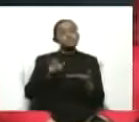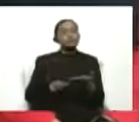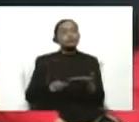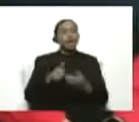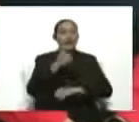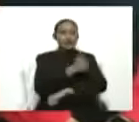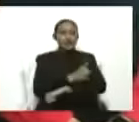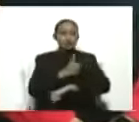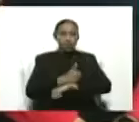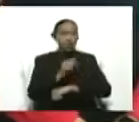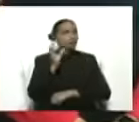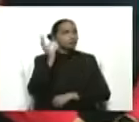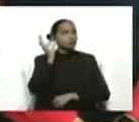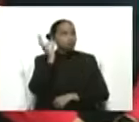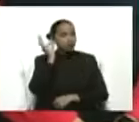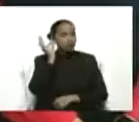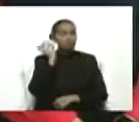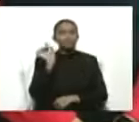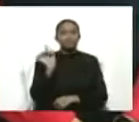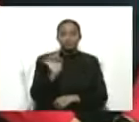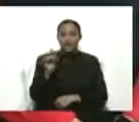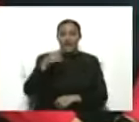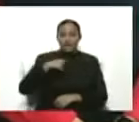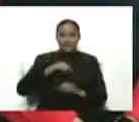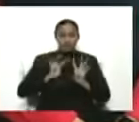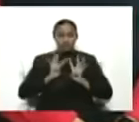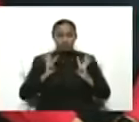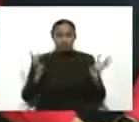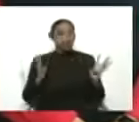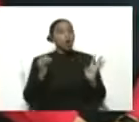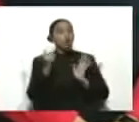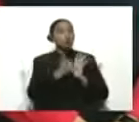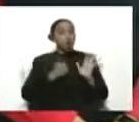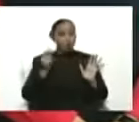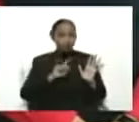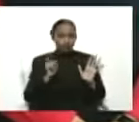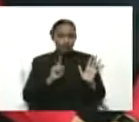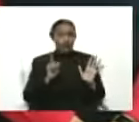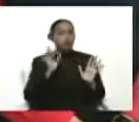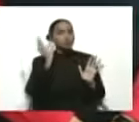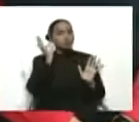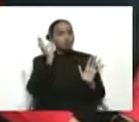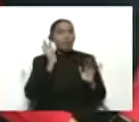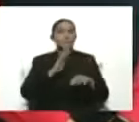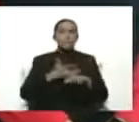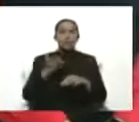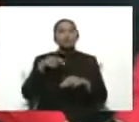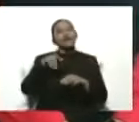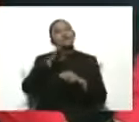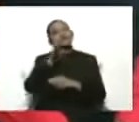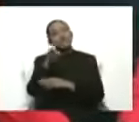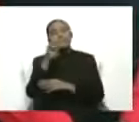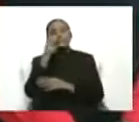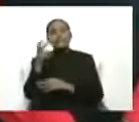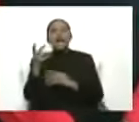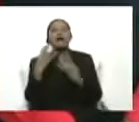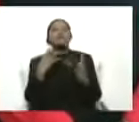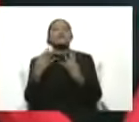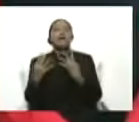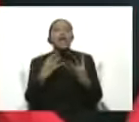Anzuátegui en la feria electoral, ¿no? También conjunto con esto se está haciendo en